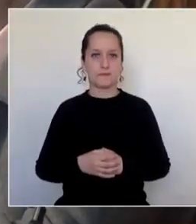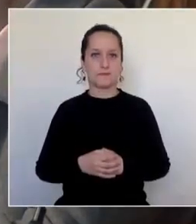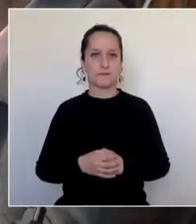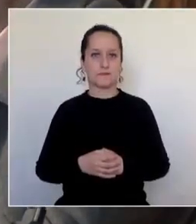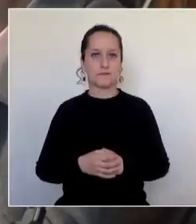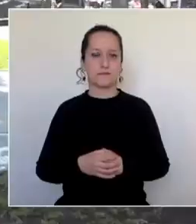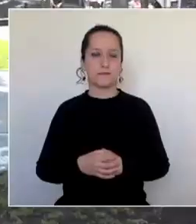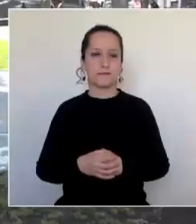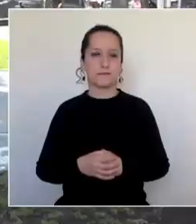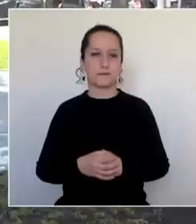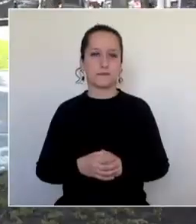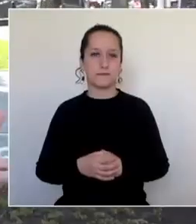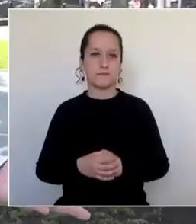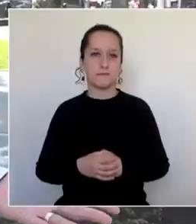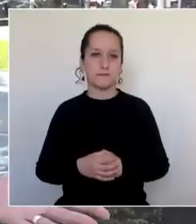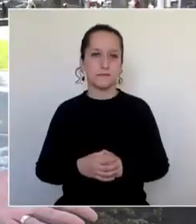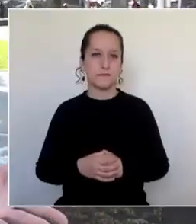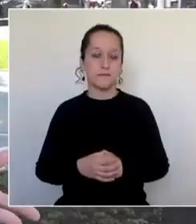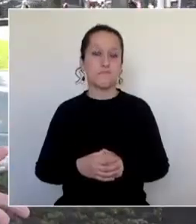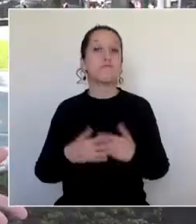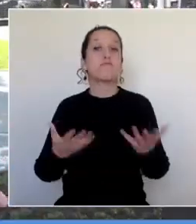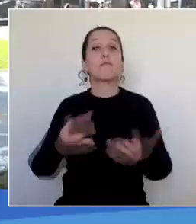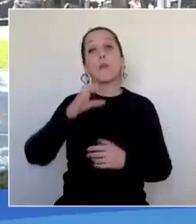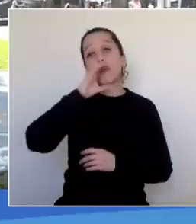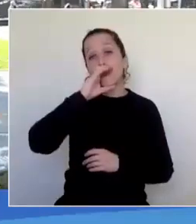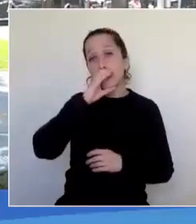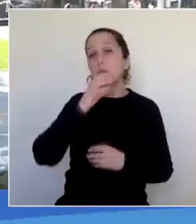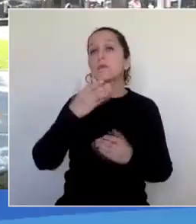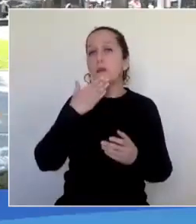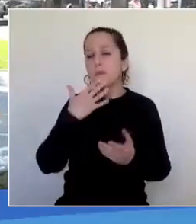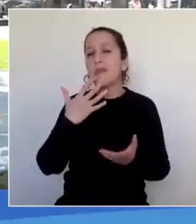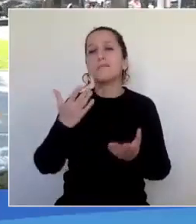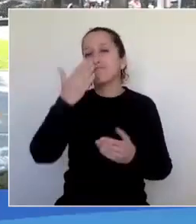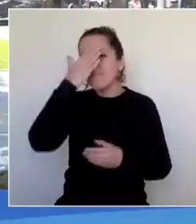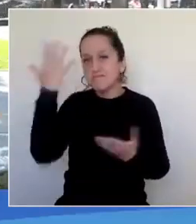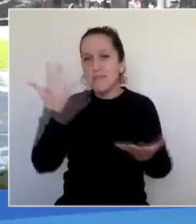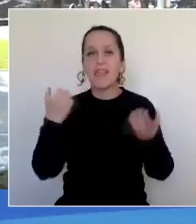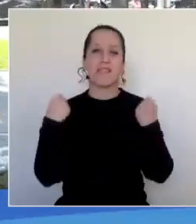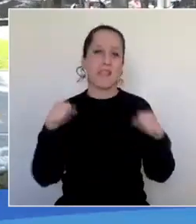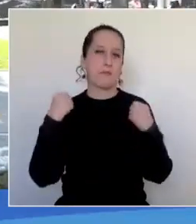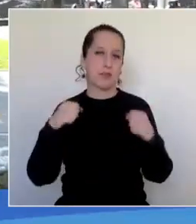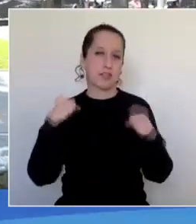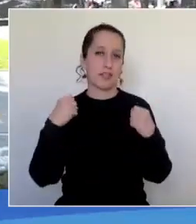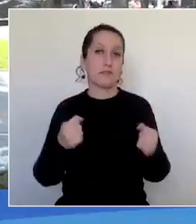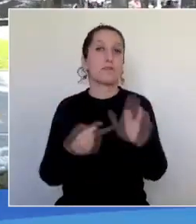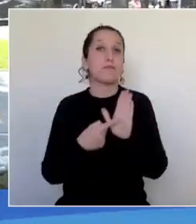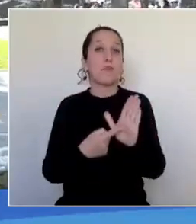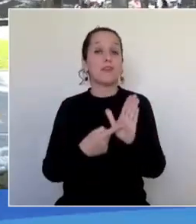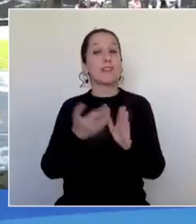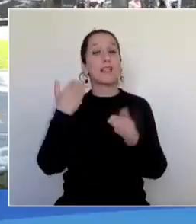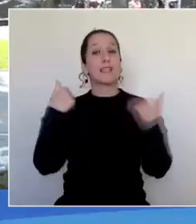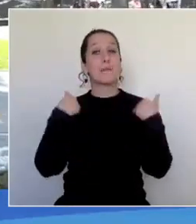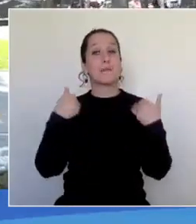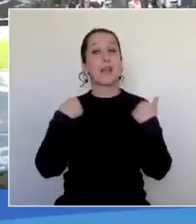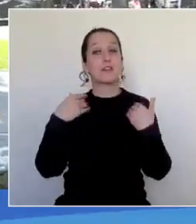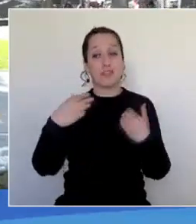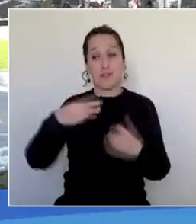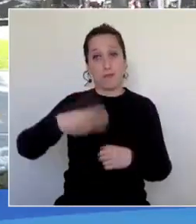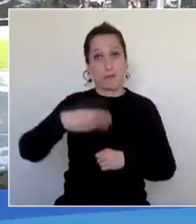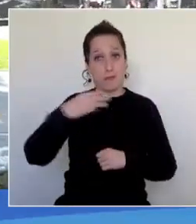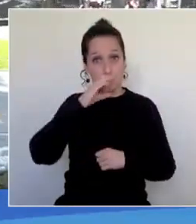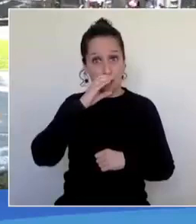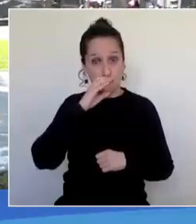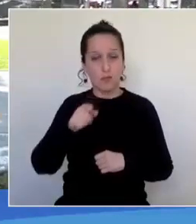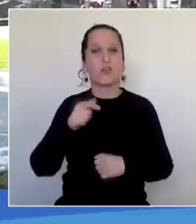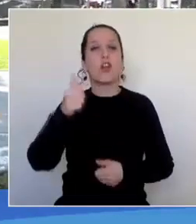Y con excepción también es ciudad deportiva, y esto fue reflejo de lo que se desarrolló en el gimnasio municipal de